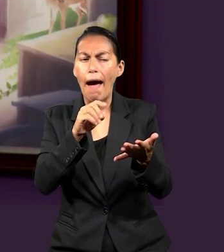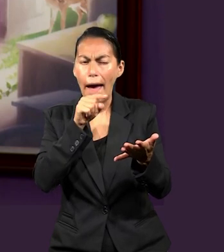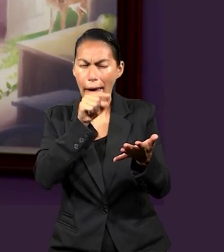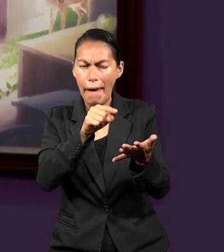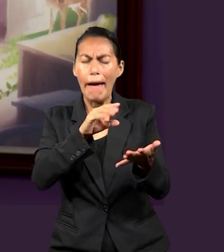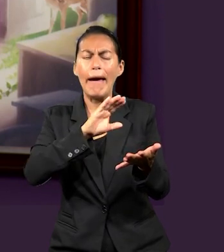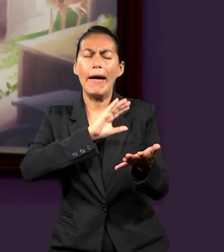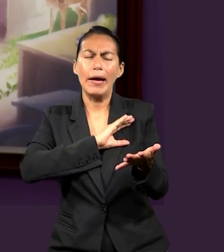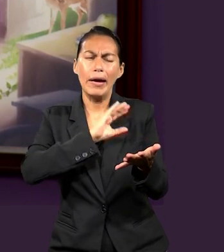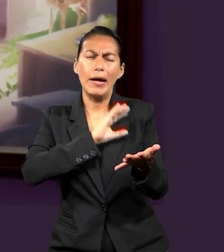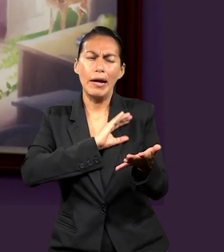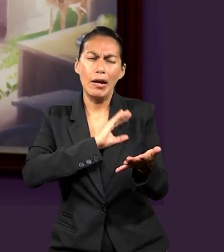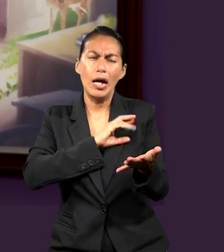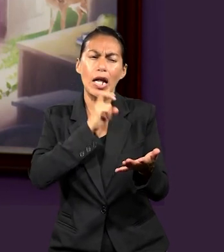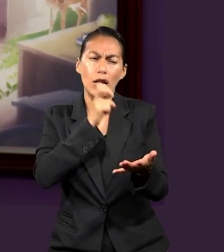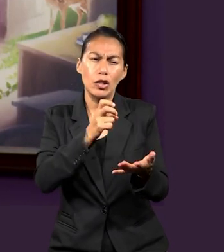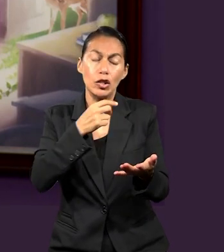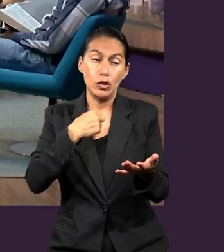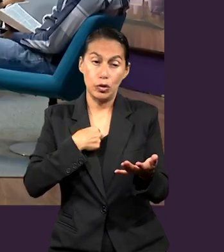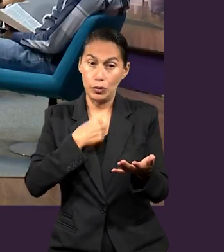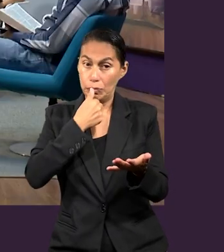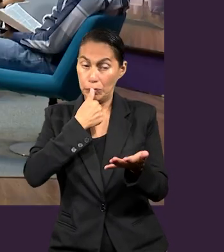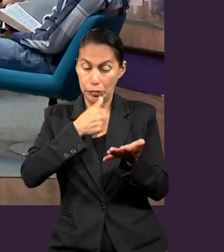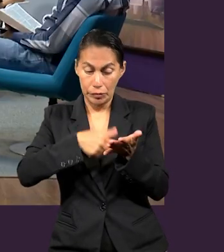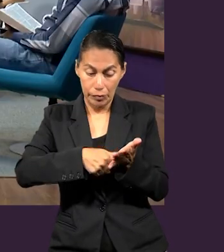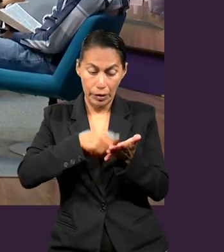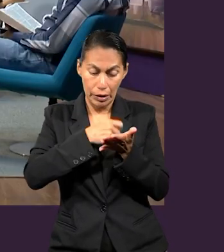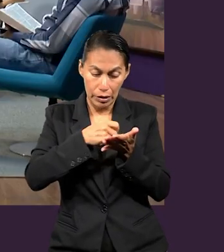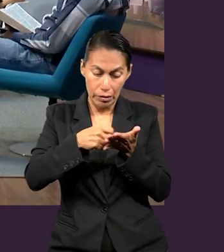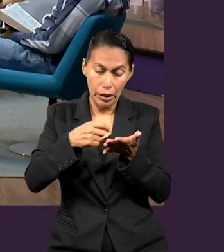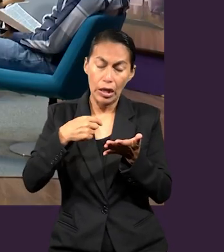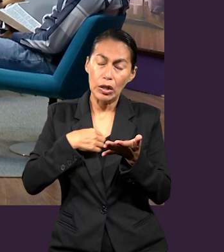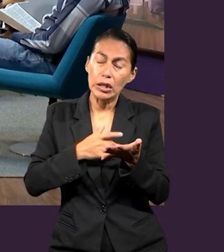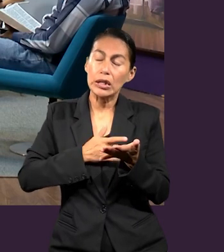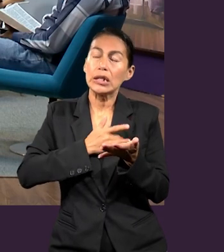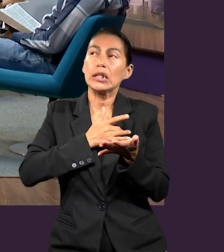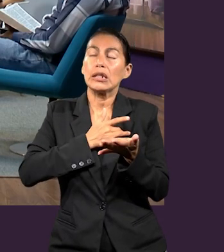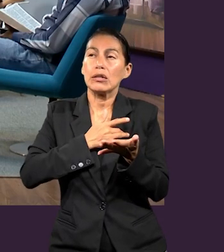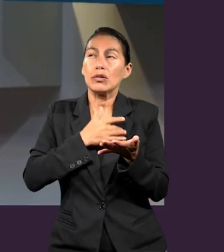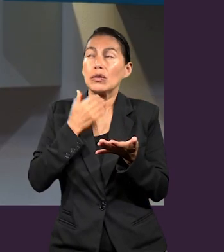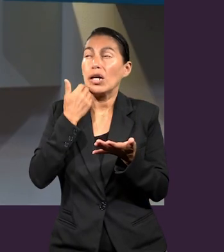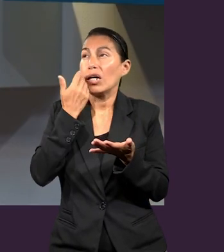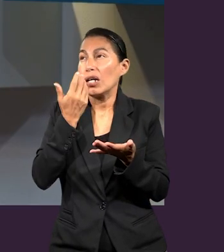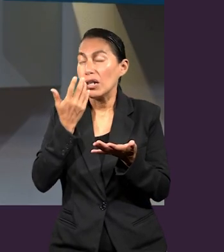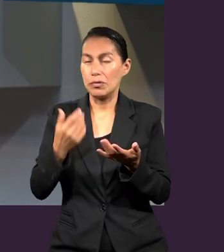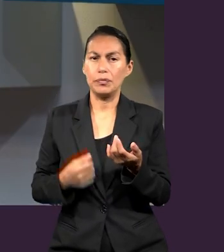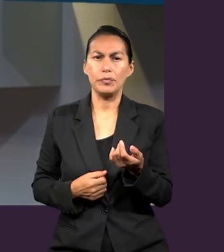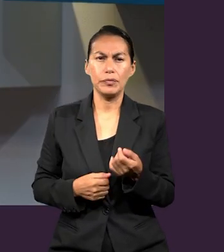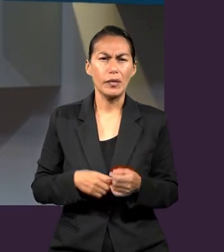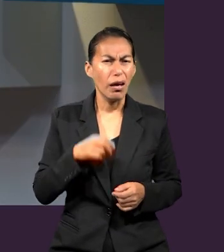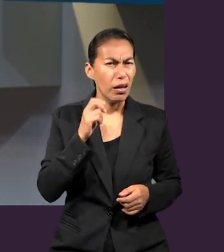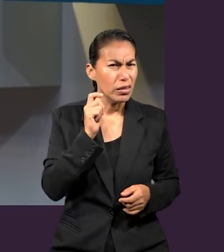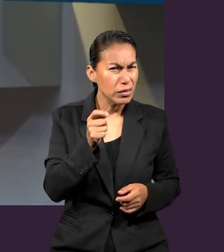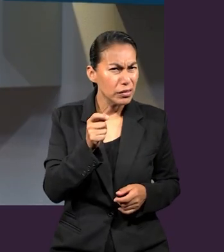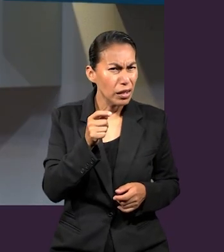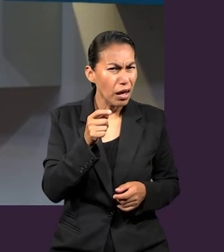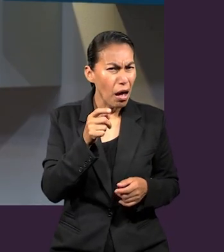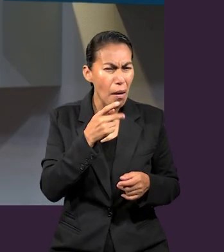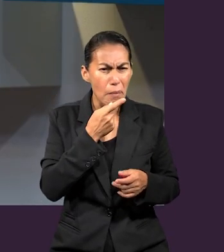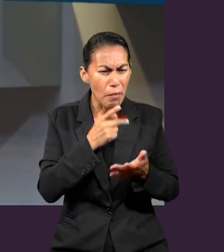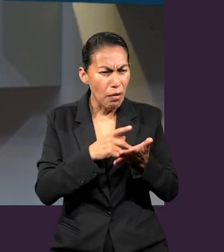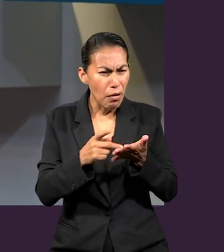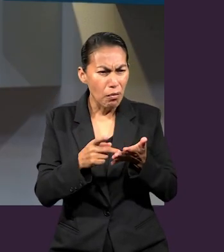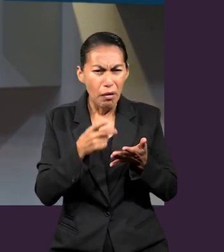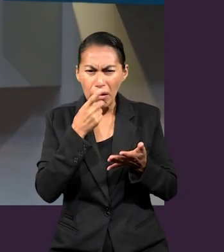ver esto que yo también he aprendido a ver. Y decide escribir esta carta para ellos. Es decir, Pablo no le dice tienes